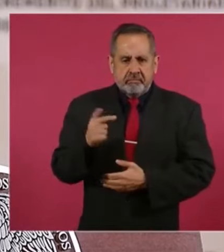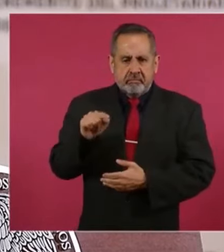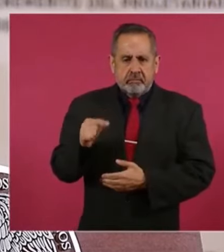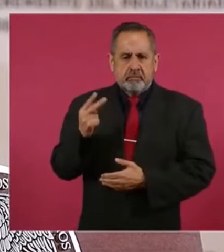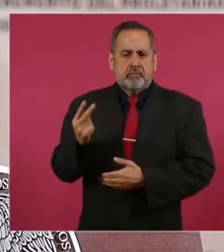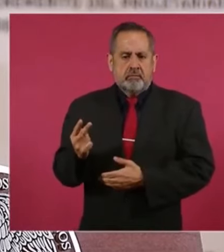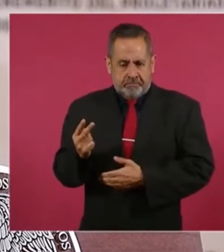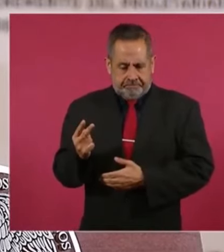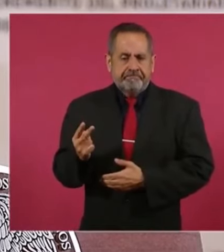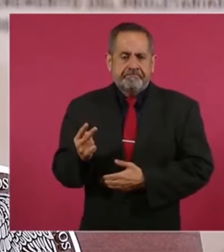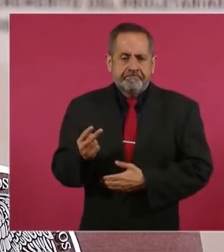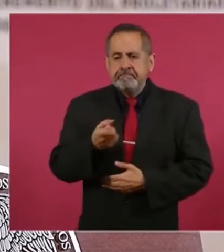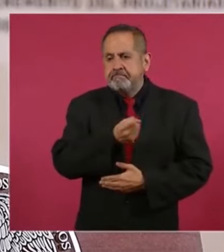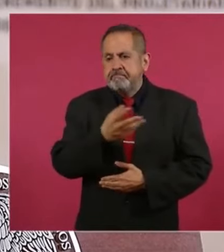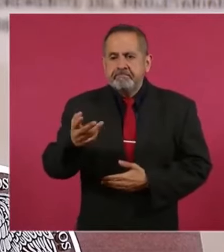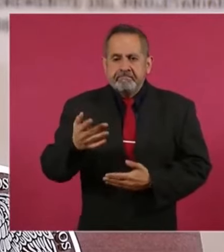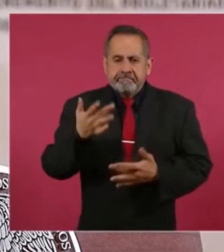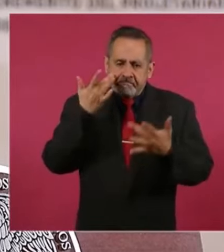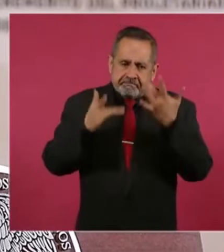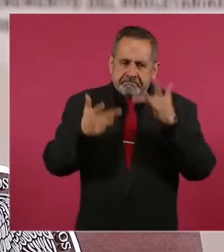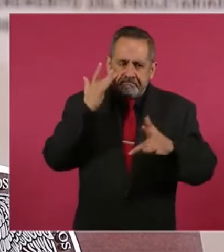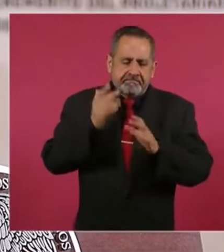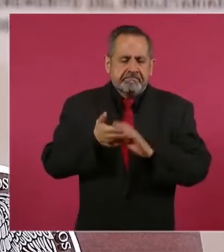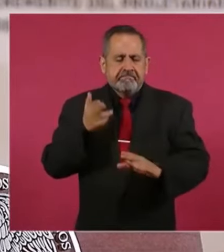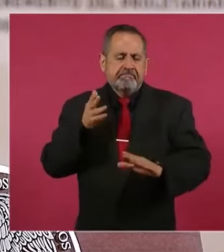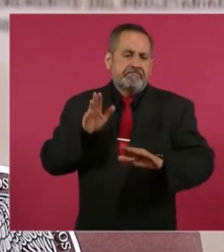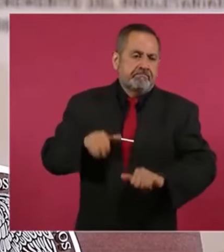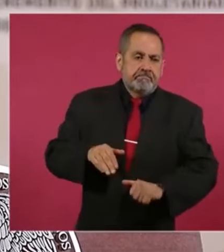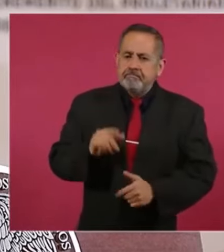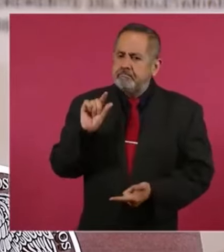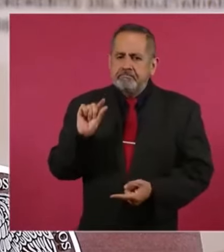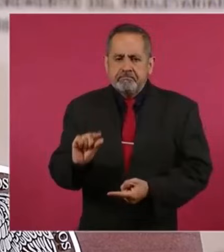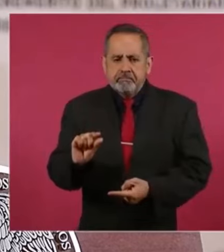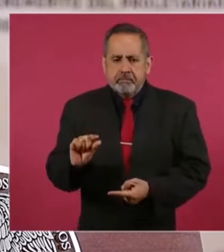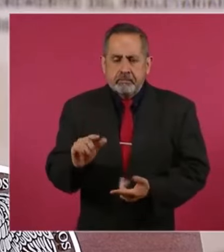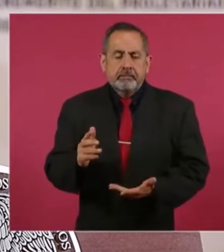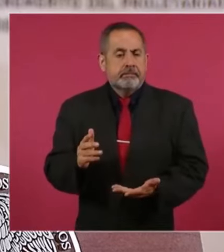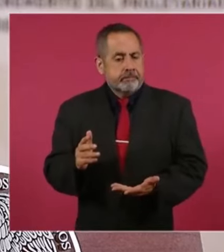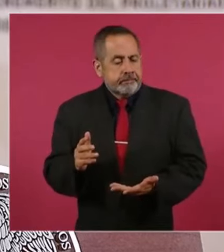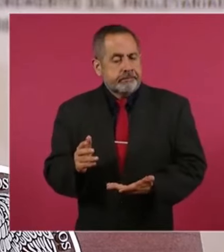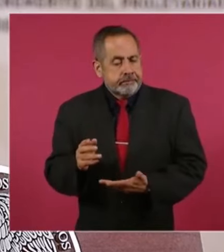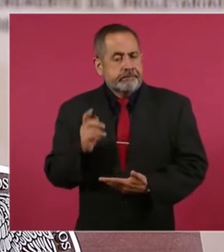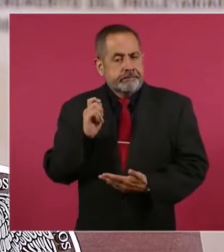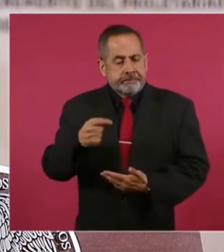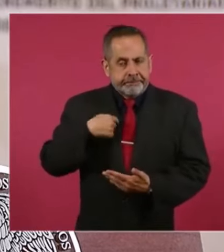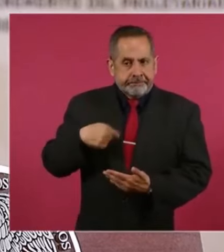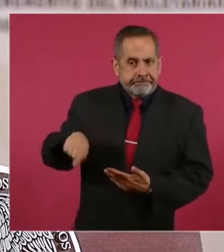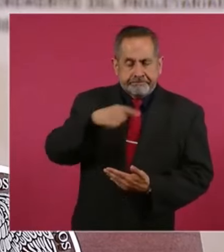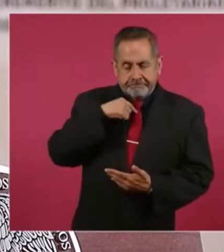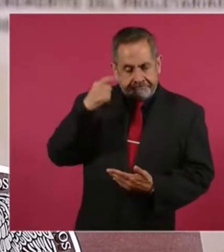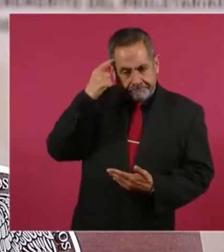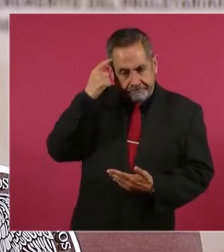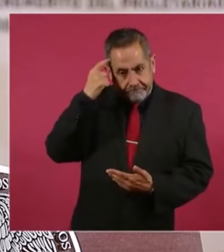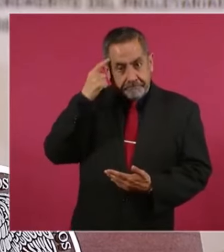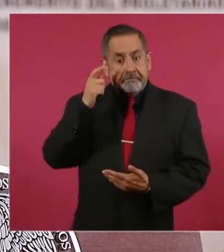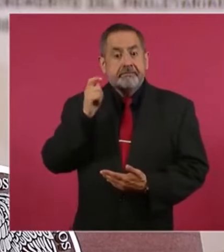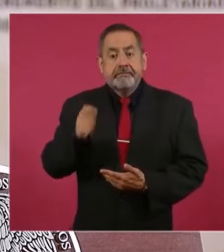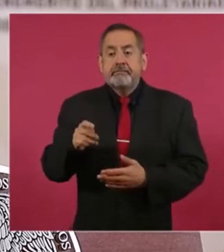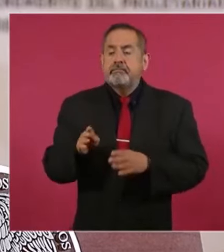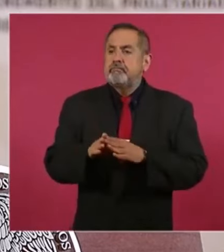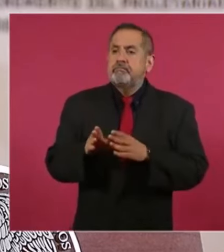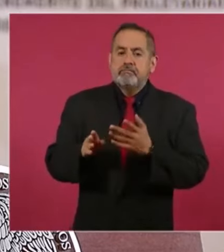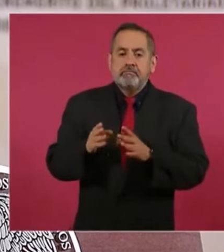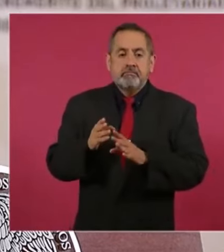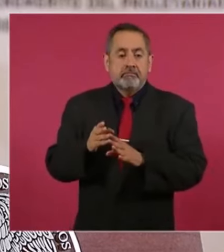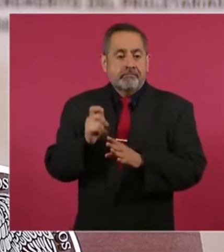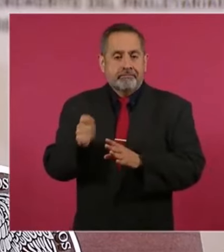mayor significación también para la educación pública, si consideramos que la tasa, digamos,